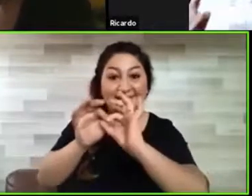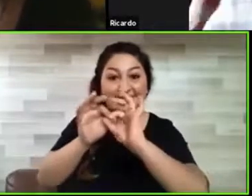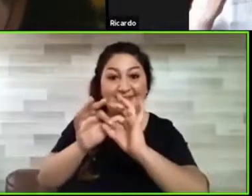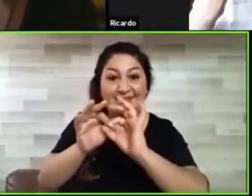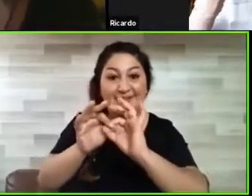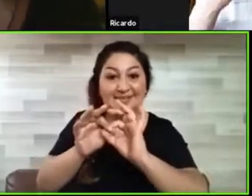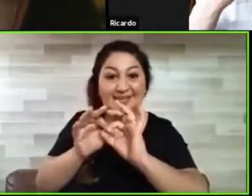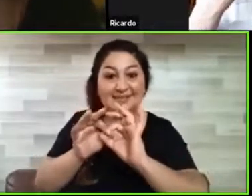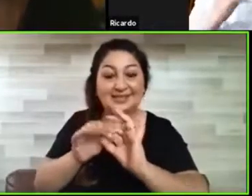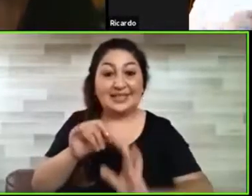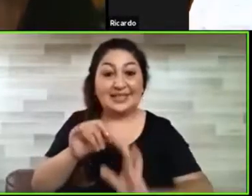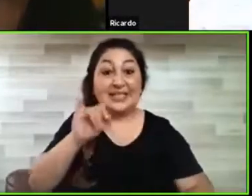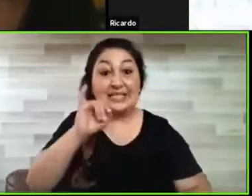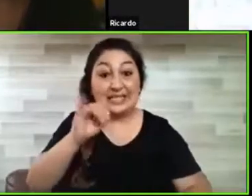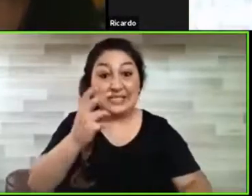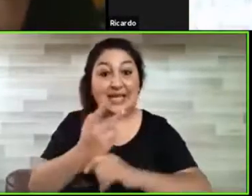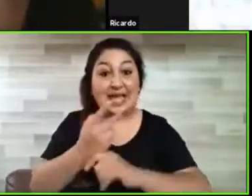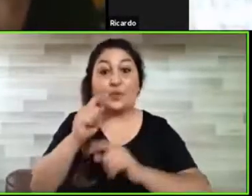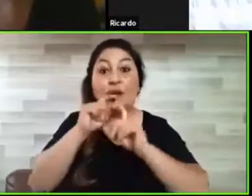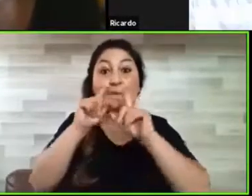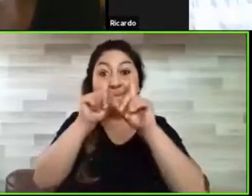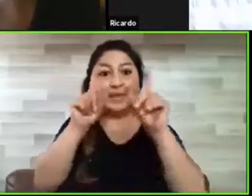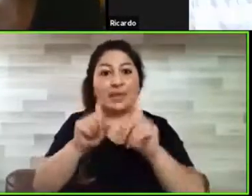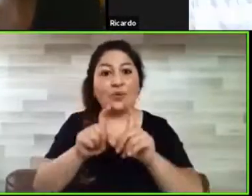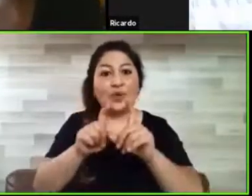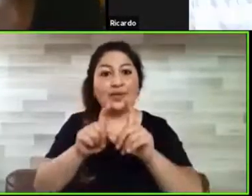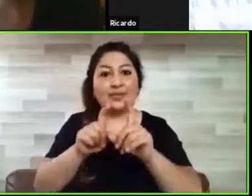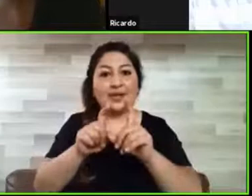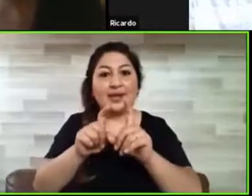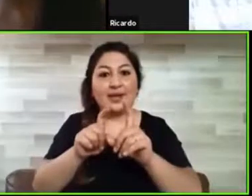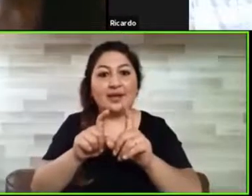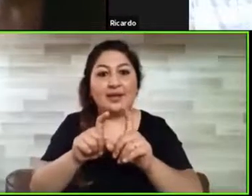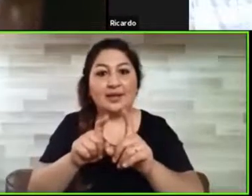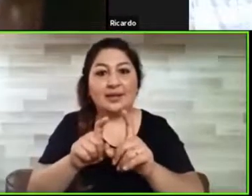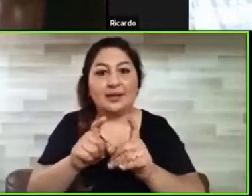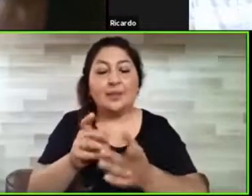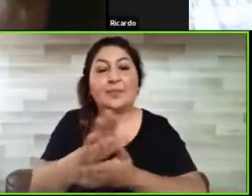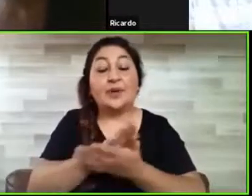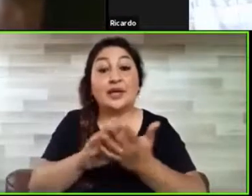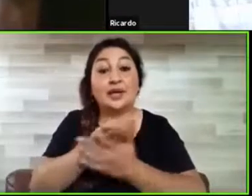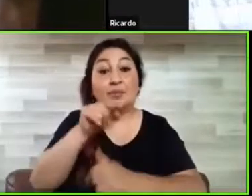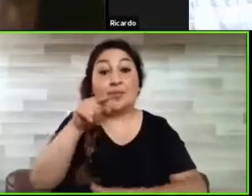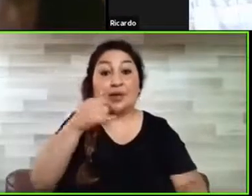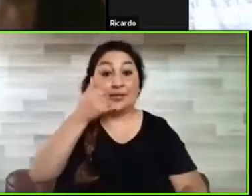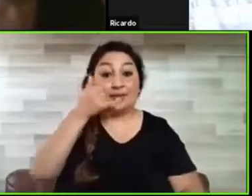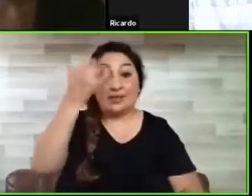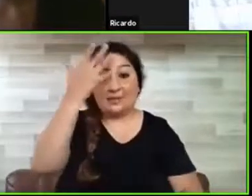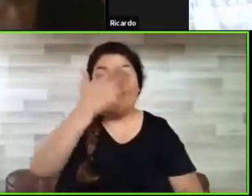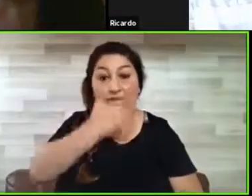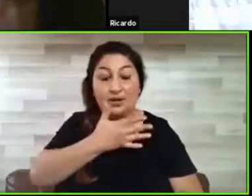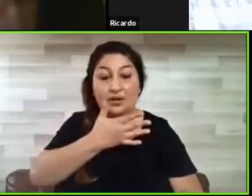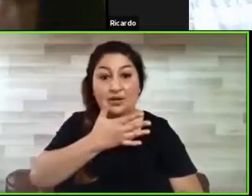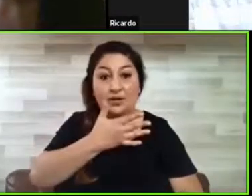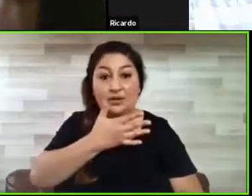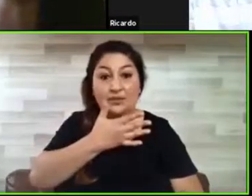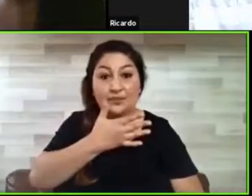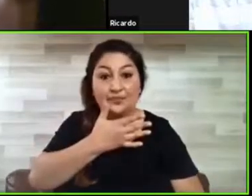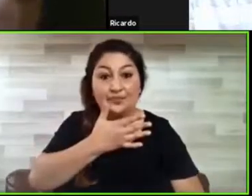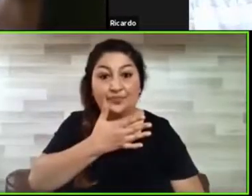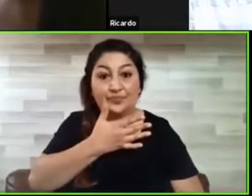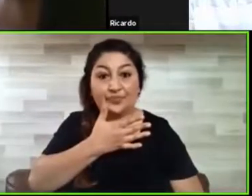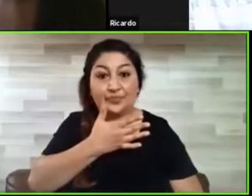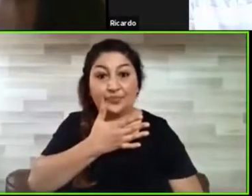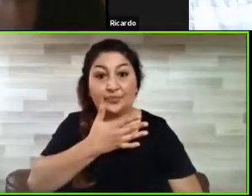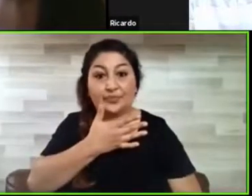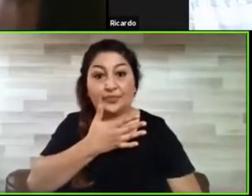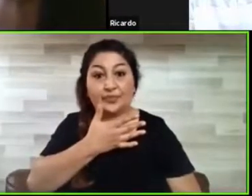Sí, hay una pregunta. ¿Cuál es la proyección de este teléfono negro respecto al cómo va